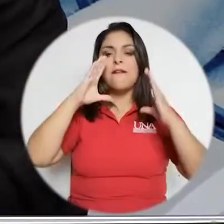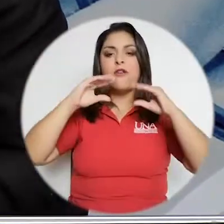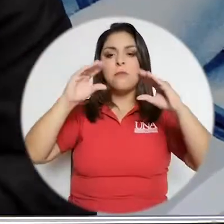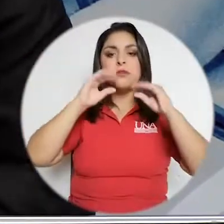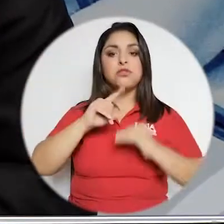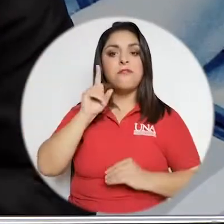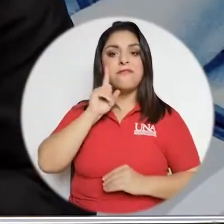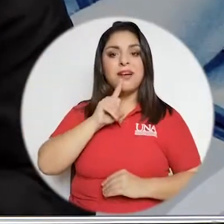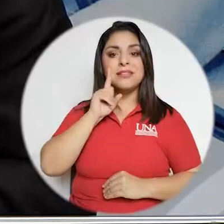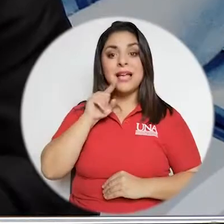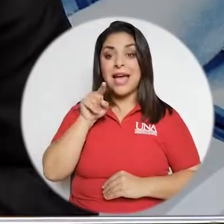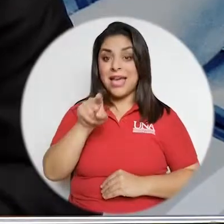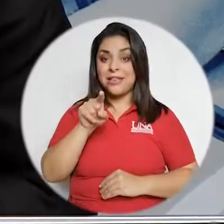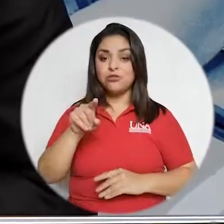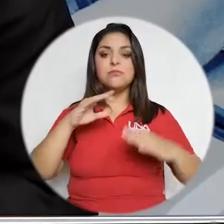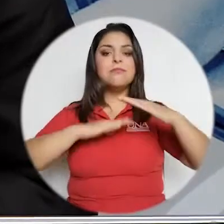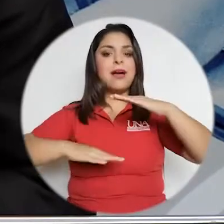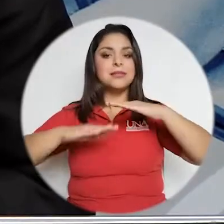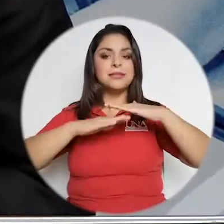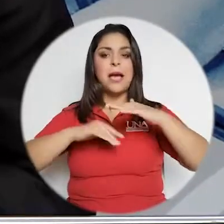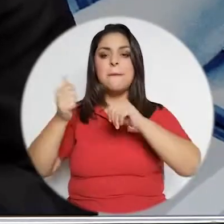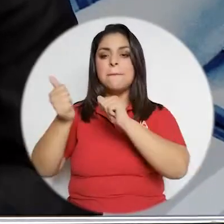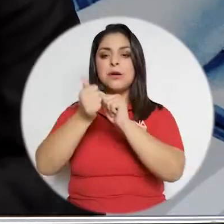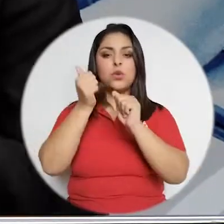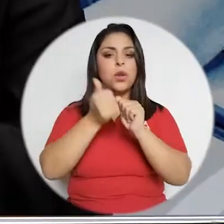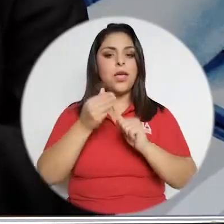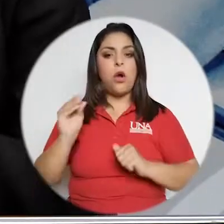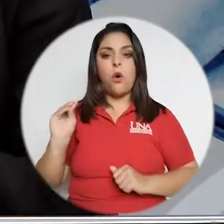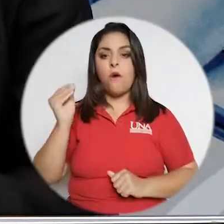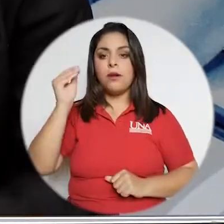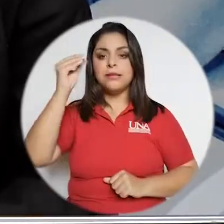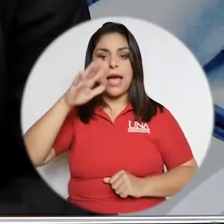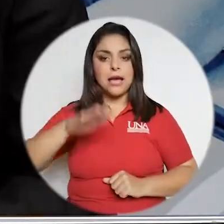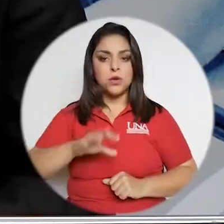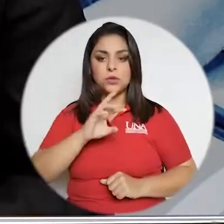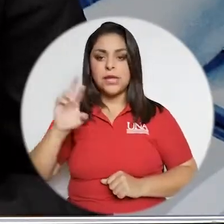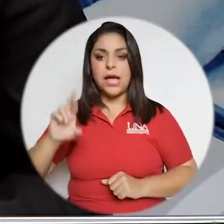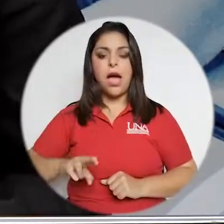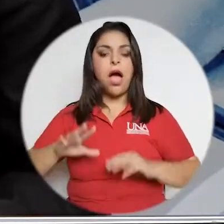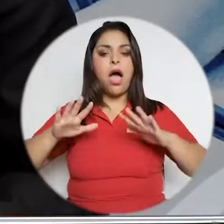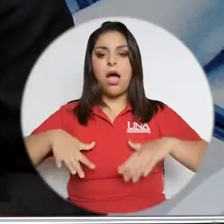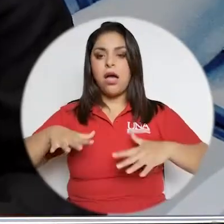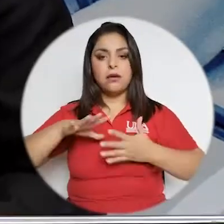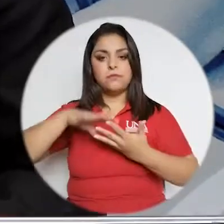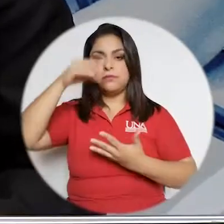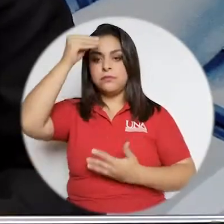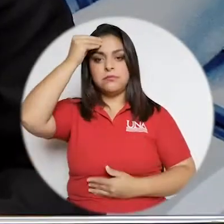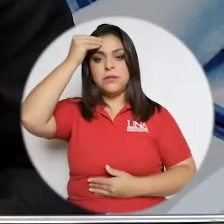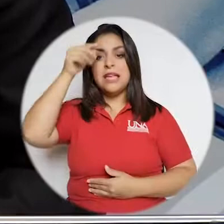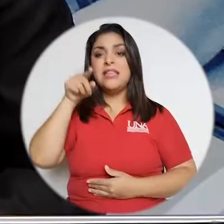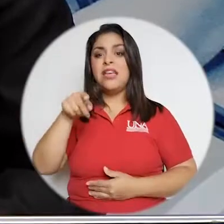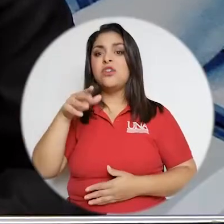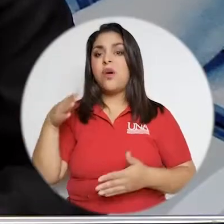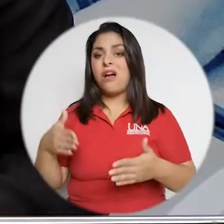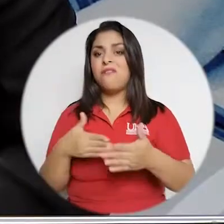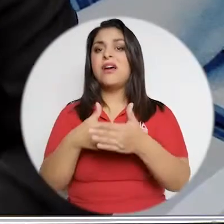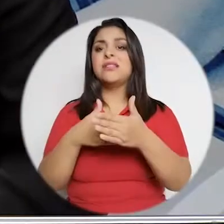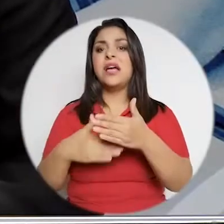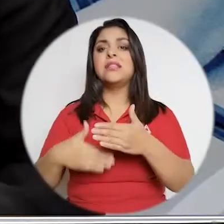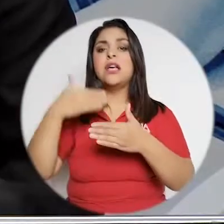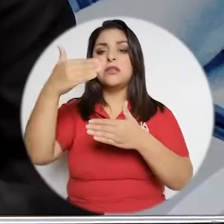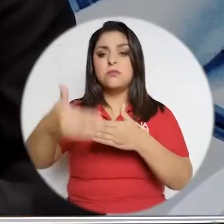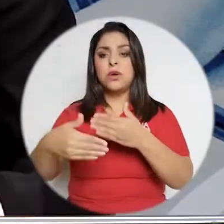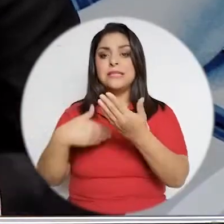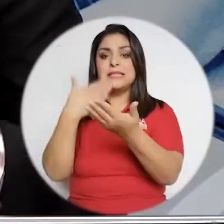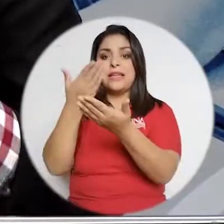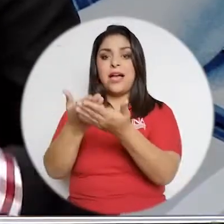que la mayoría de nuestros jóvenes no están obteniendo y eso va a afectarles tanto a aquellos que lleguen a la educación superior como a